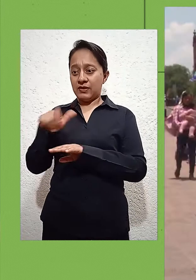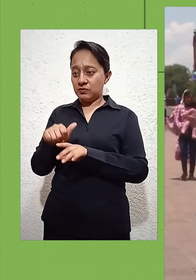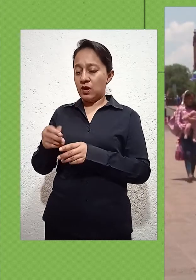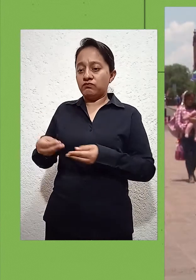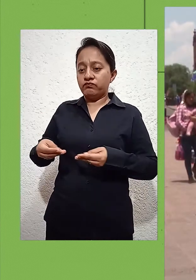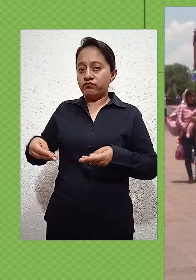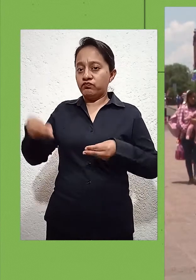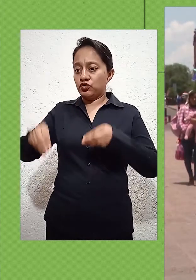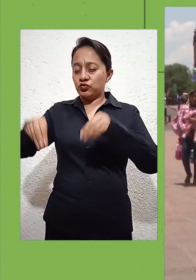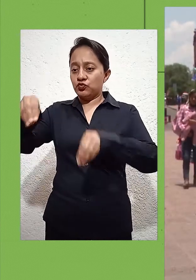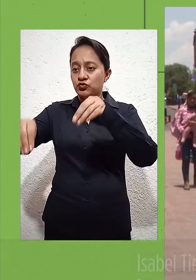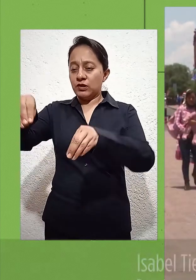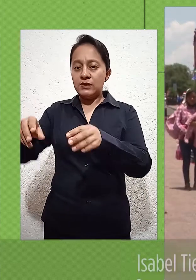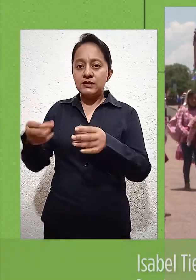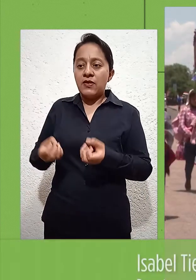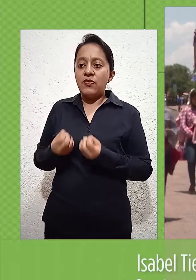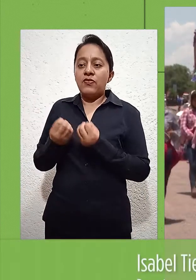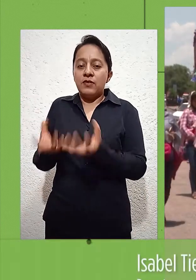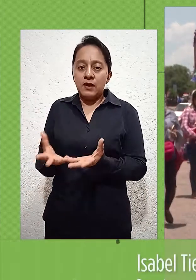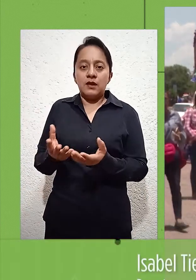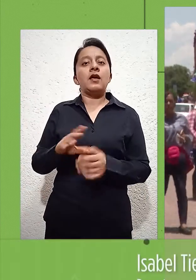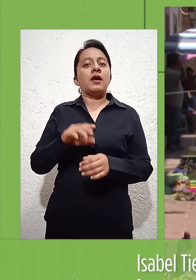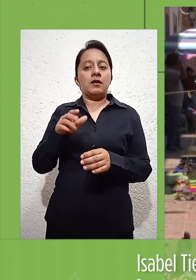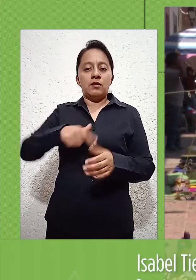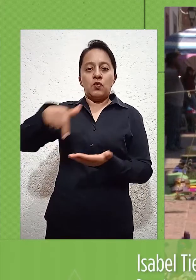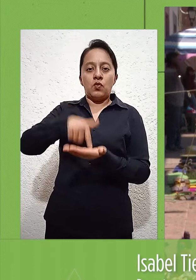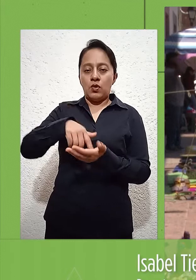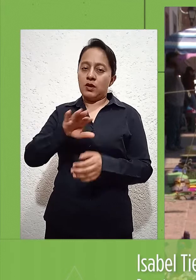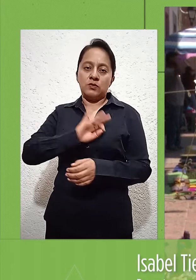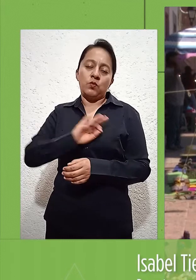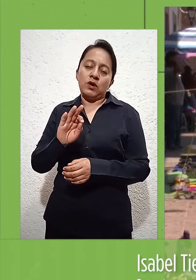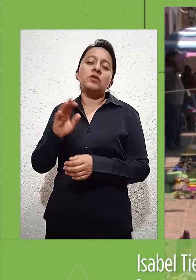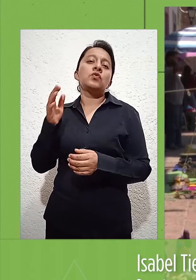Imágenes de Manuel Tobar, Isabel Tierrafría, Noticias RTQ.